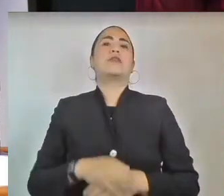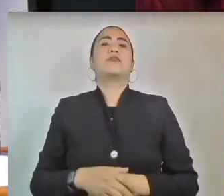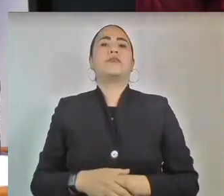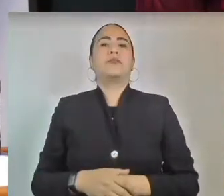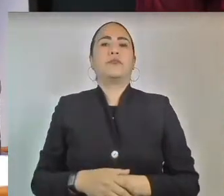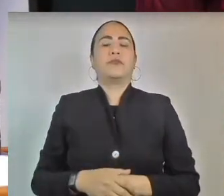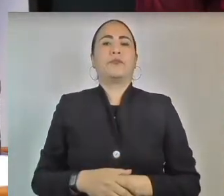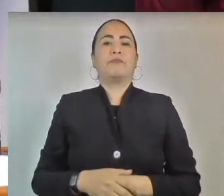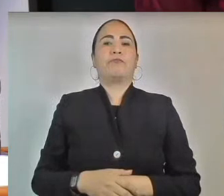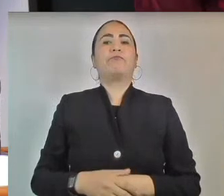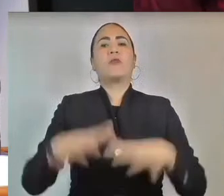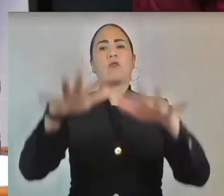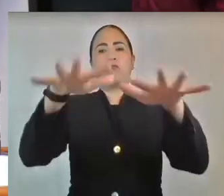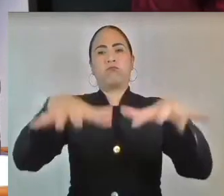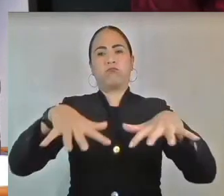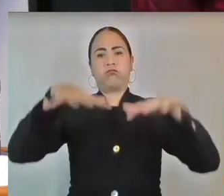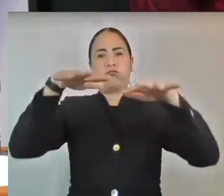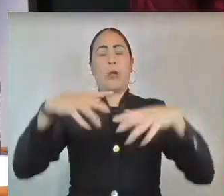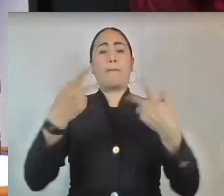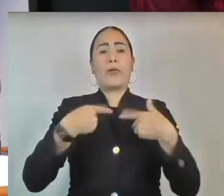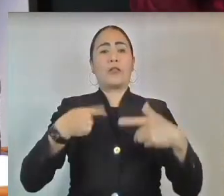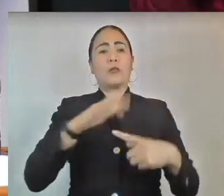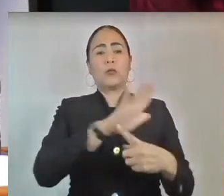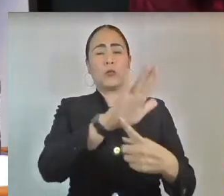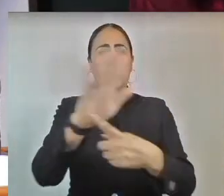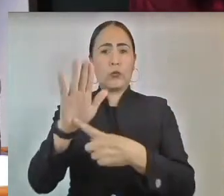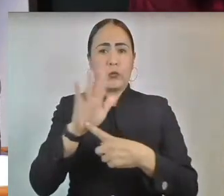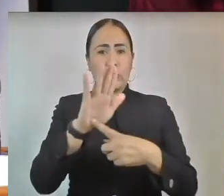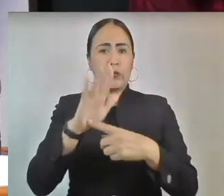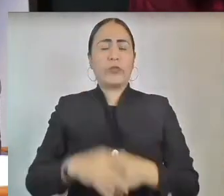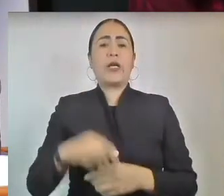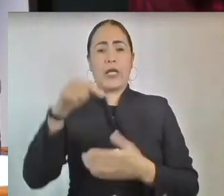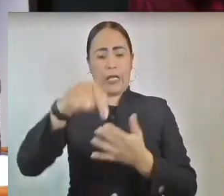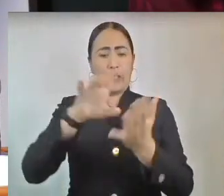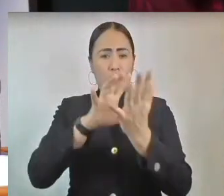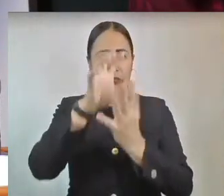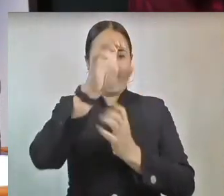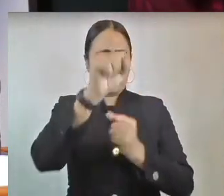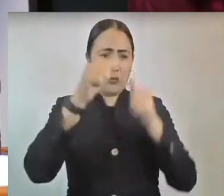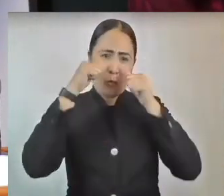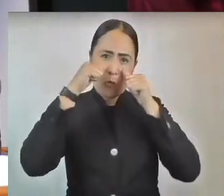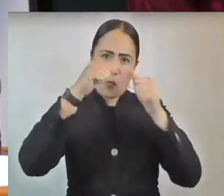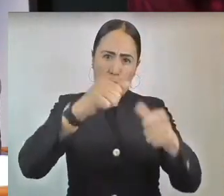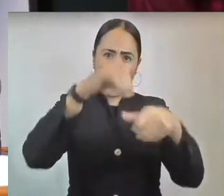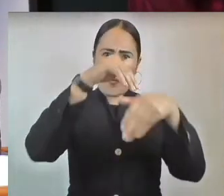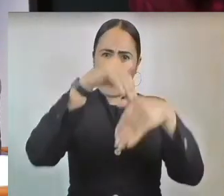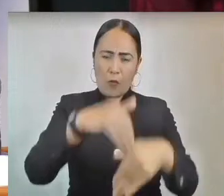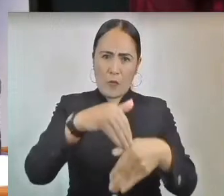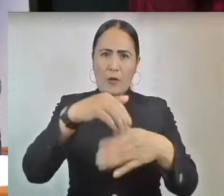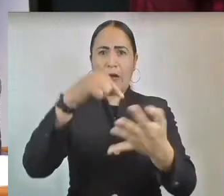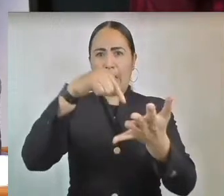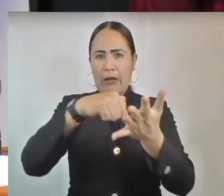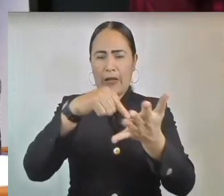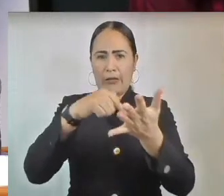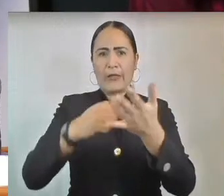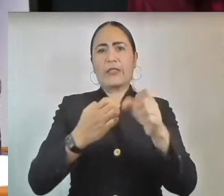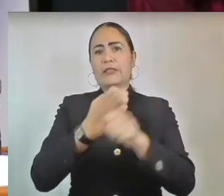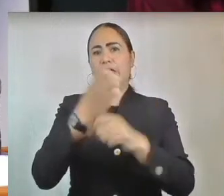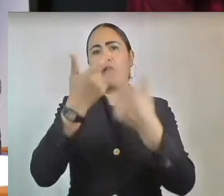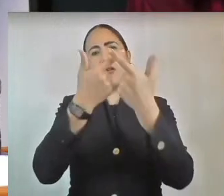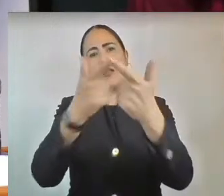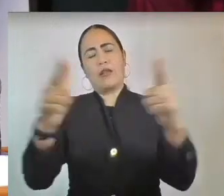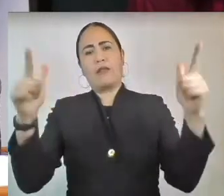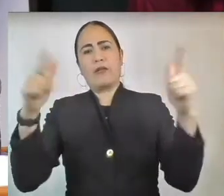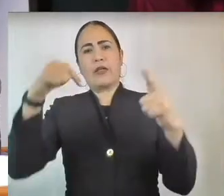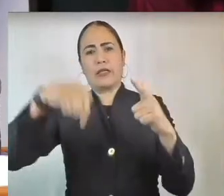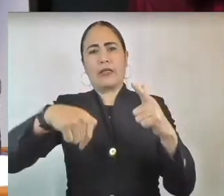la soberanía popular para atender lo dispuesto en la Constitución Política del Estado Libre y Soberano de México y en las